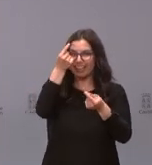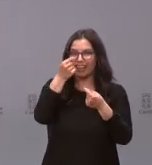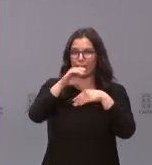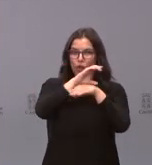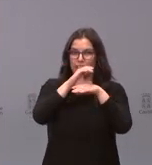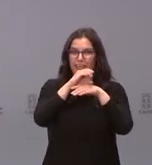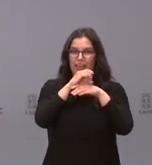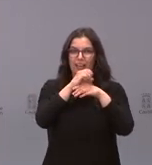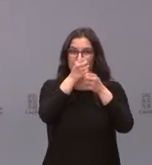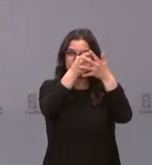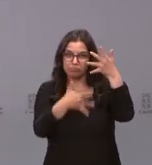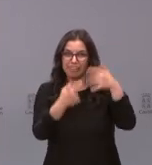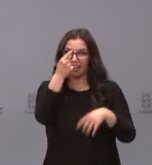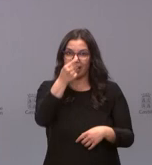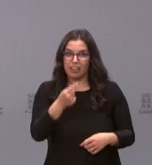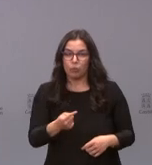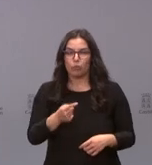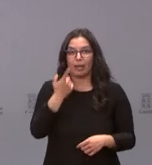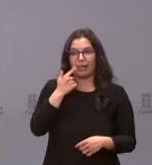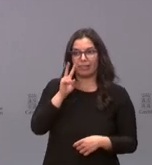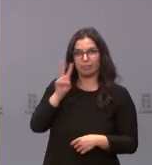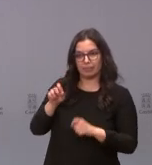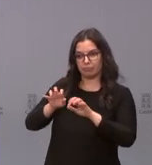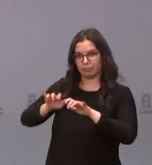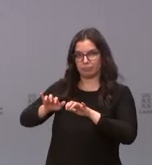no sé si soy capaz de ver esto aquí,